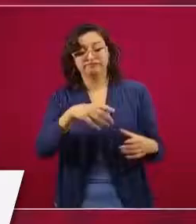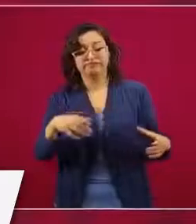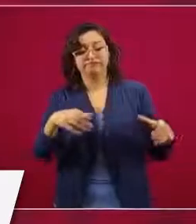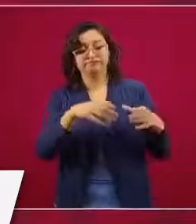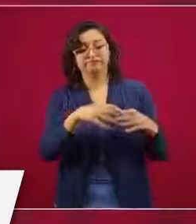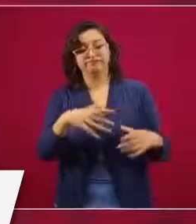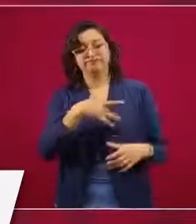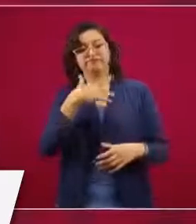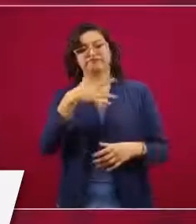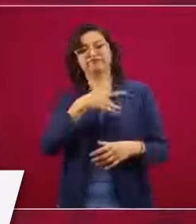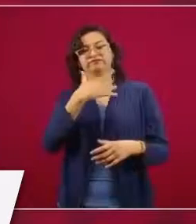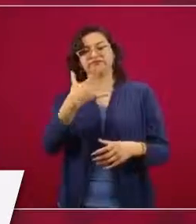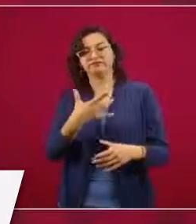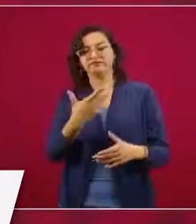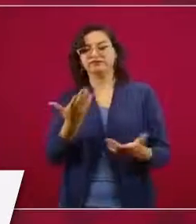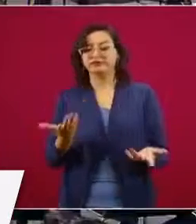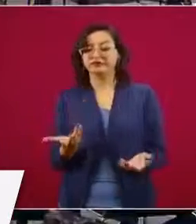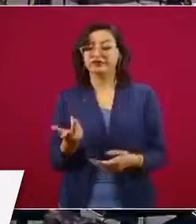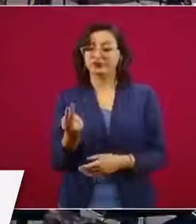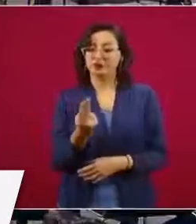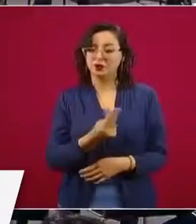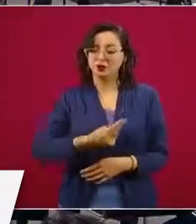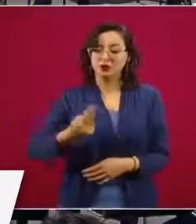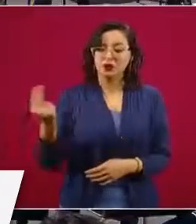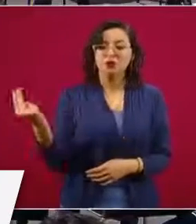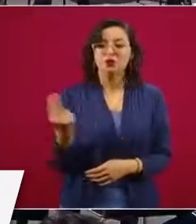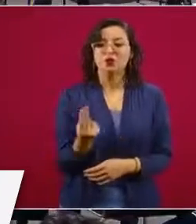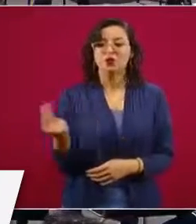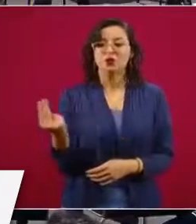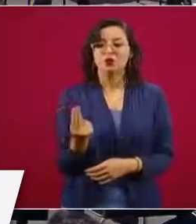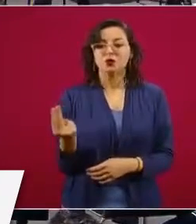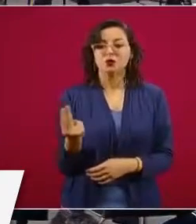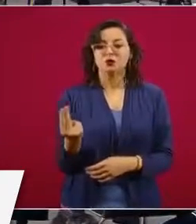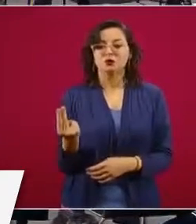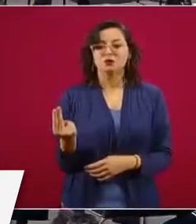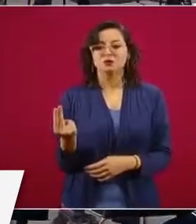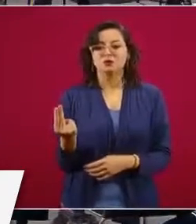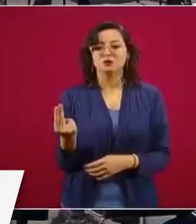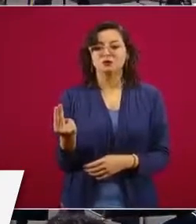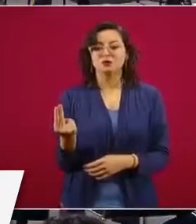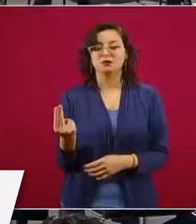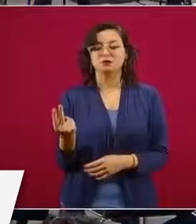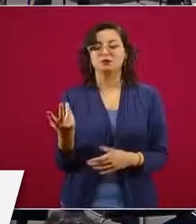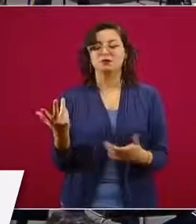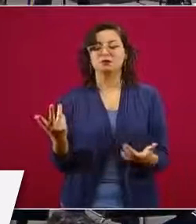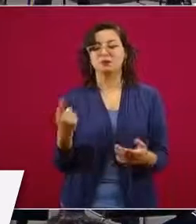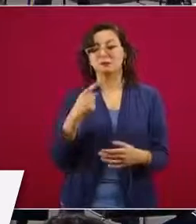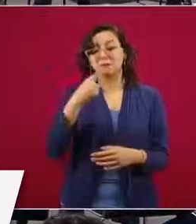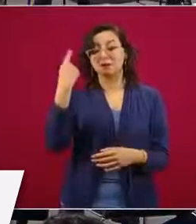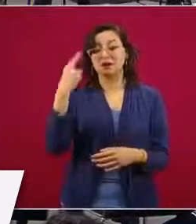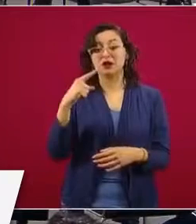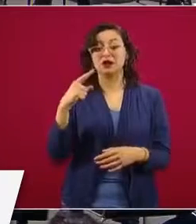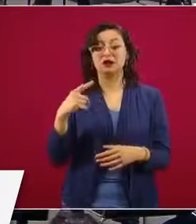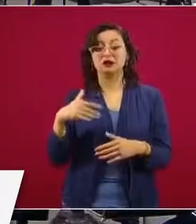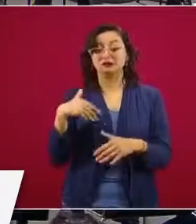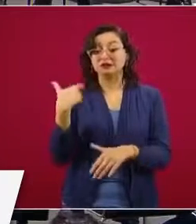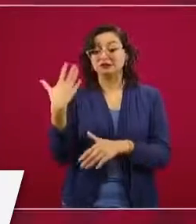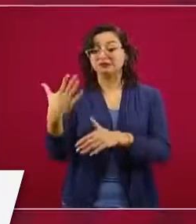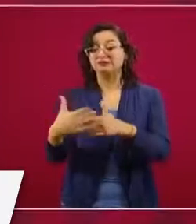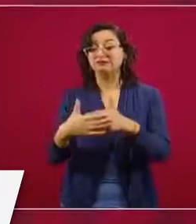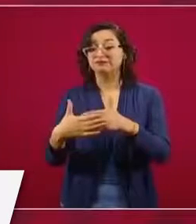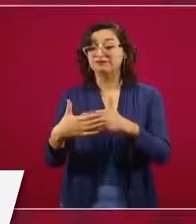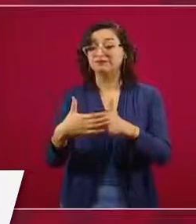estamos preparándonos para el escenario más para el